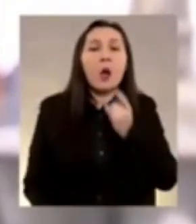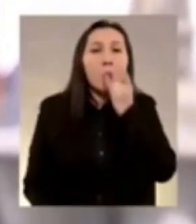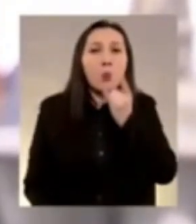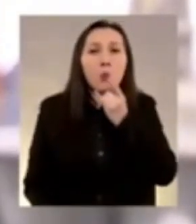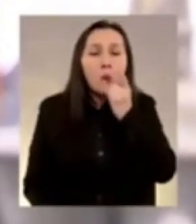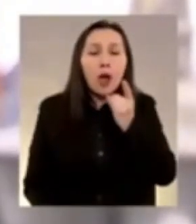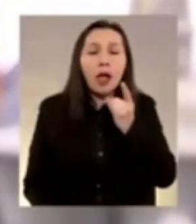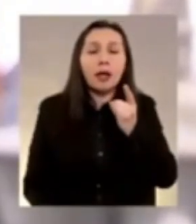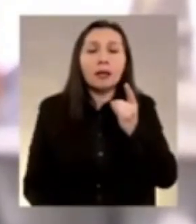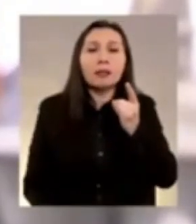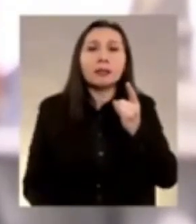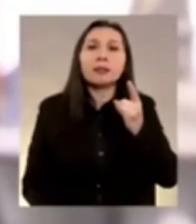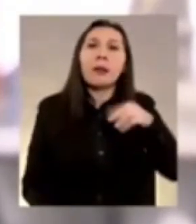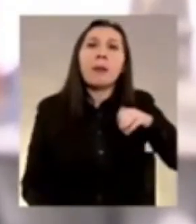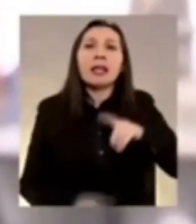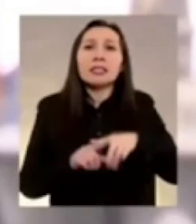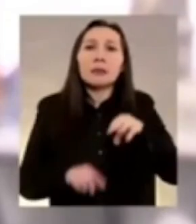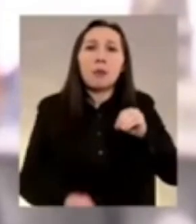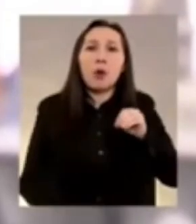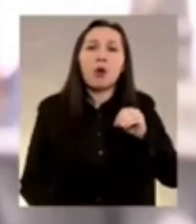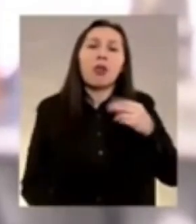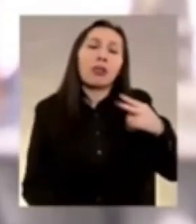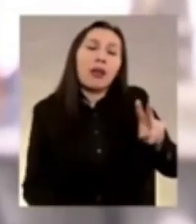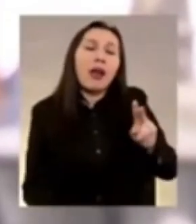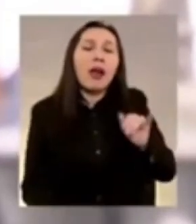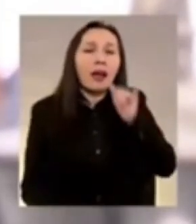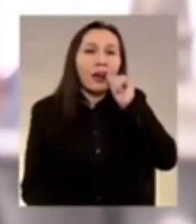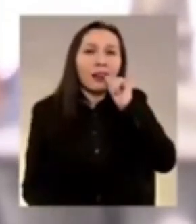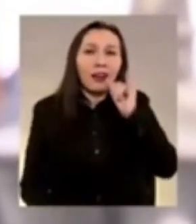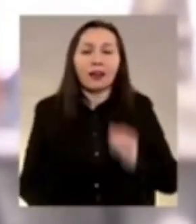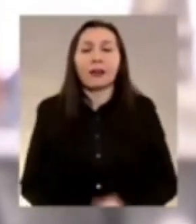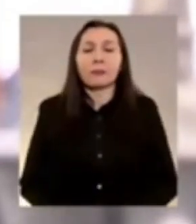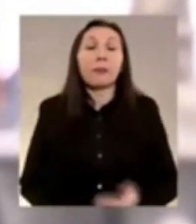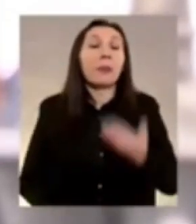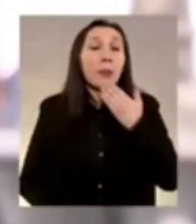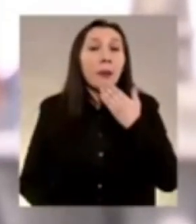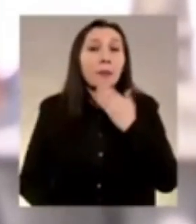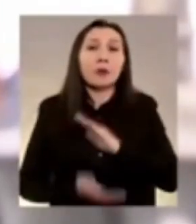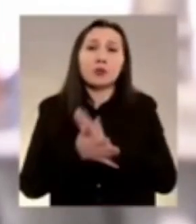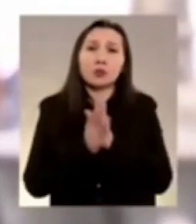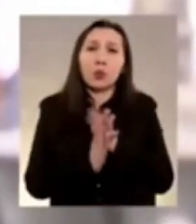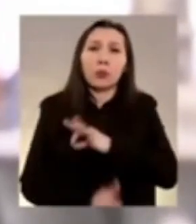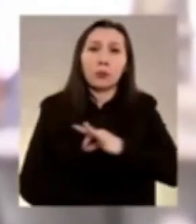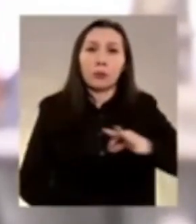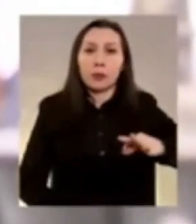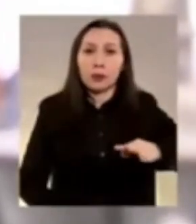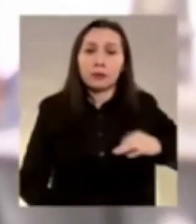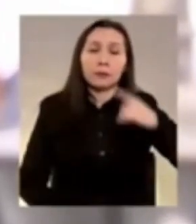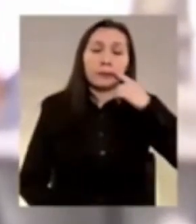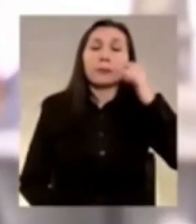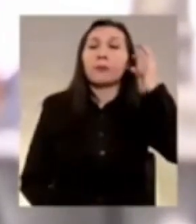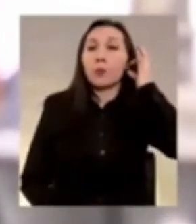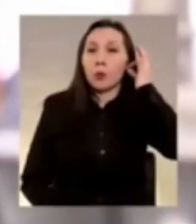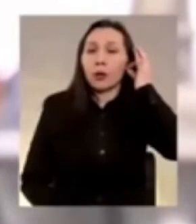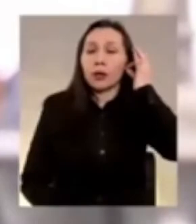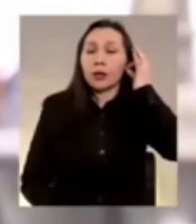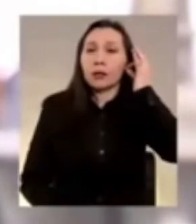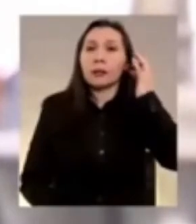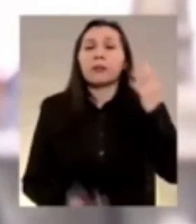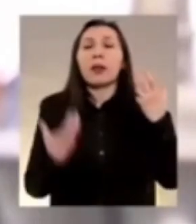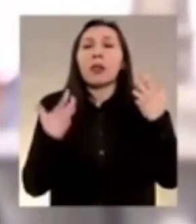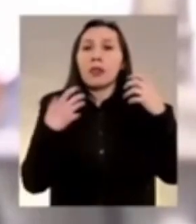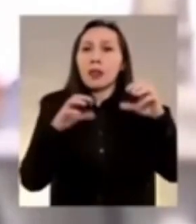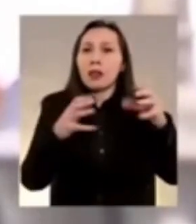y Máximo D'Alema de Italia. También a todos los ministros y ministras de